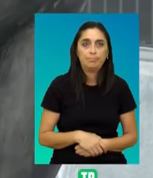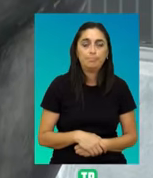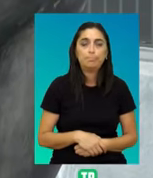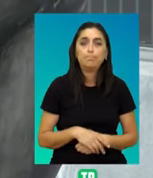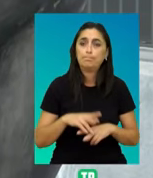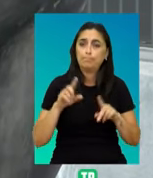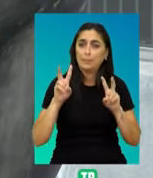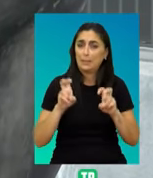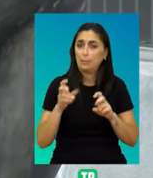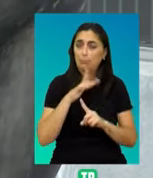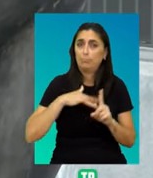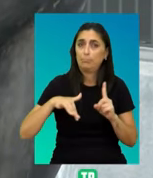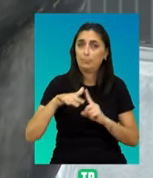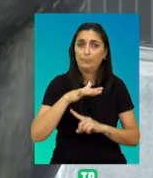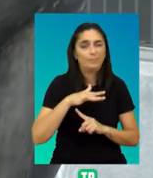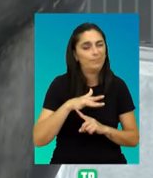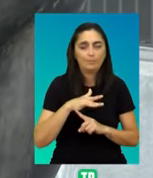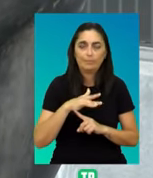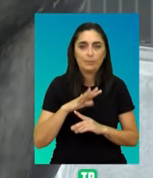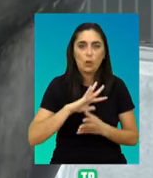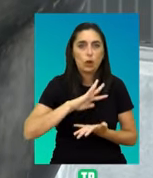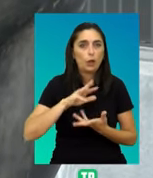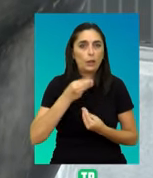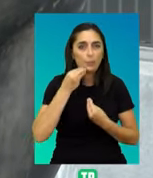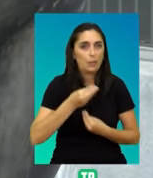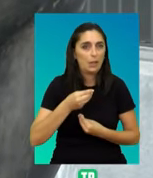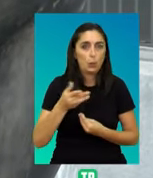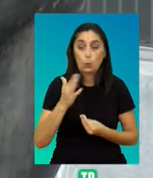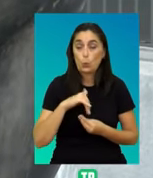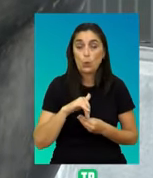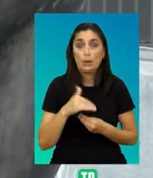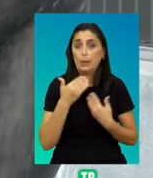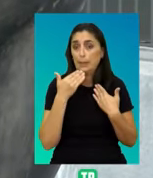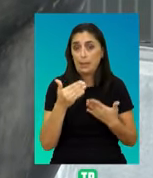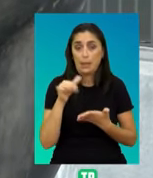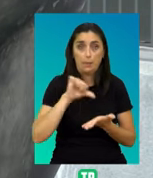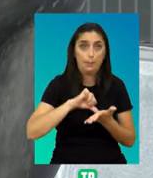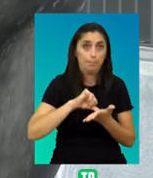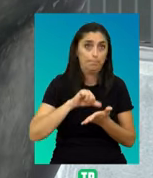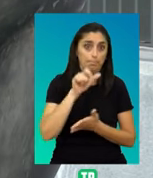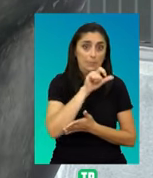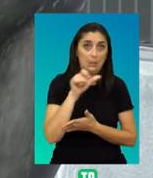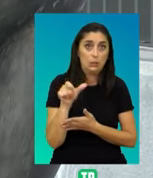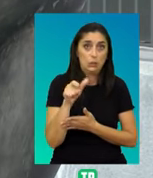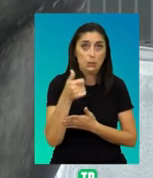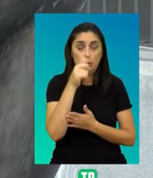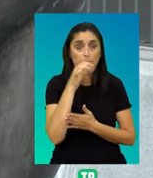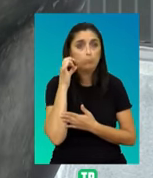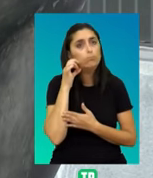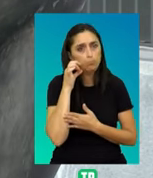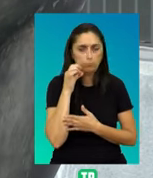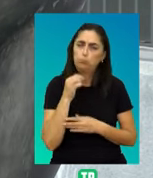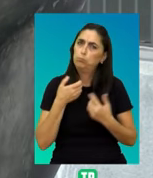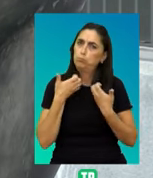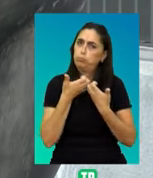En materia ambiental predominan las malas noticias, pero gracias a ciudadanos y ciudadanas especialmente decididos o resolutivos,